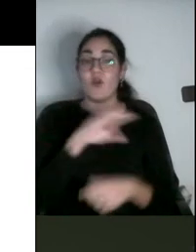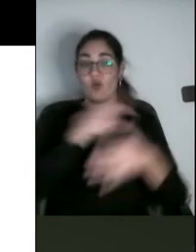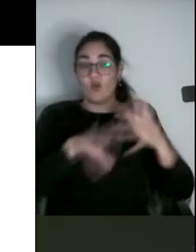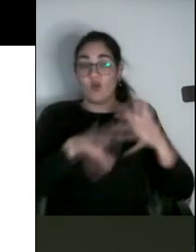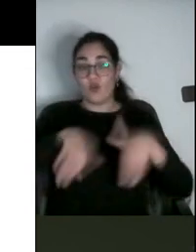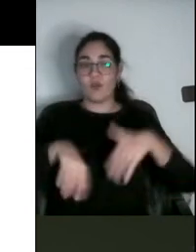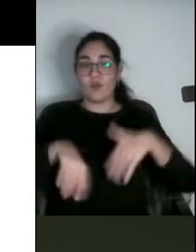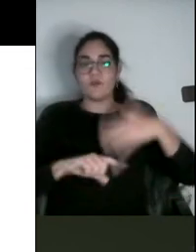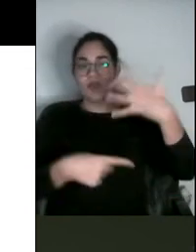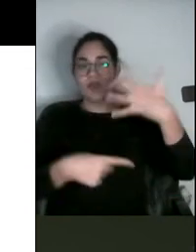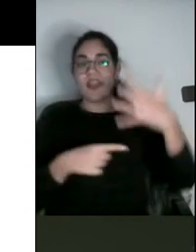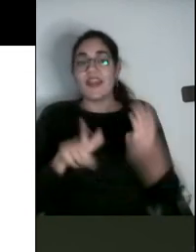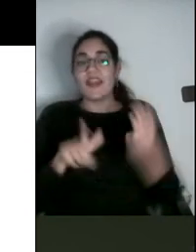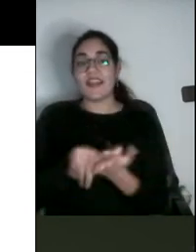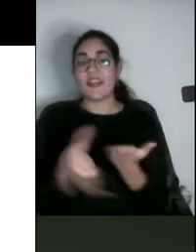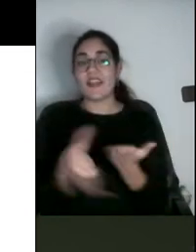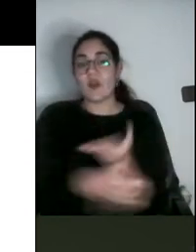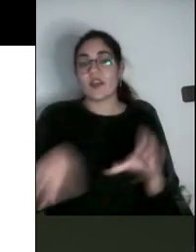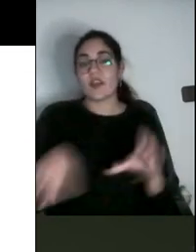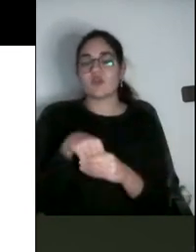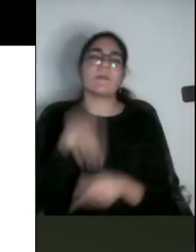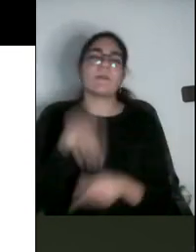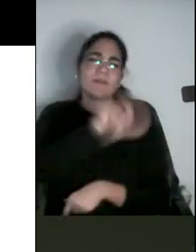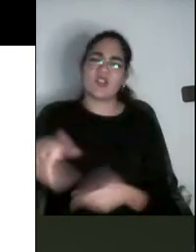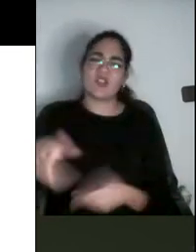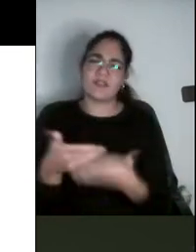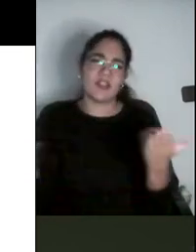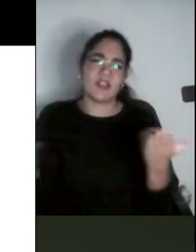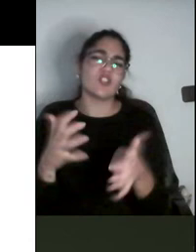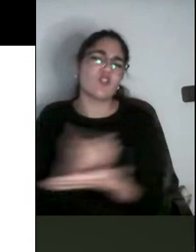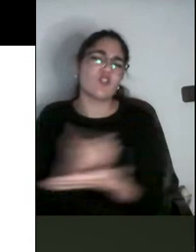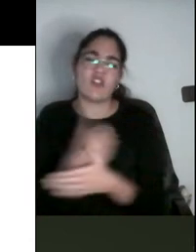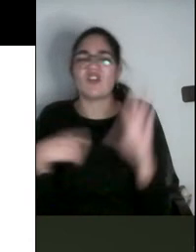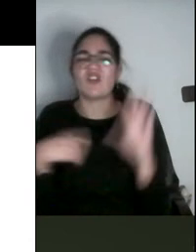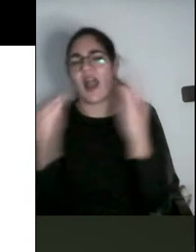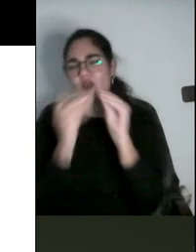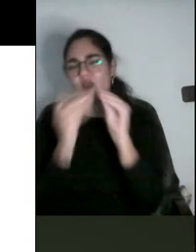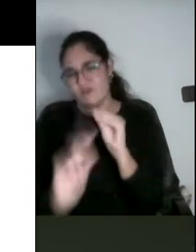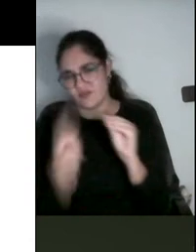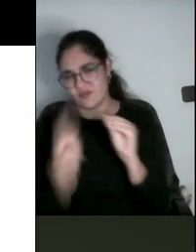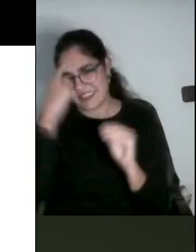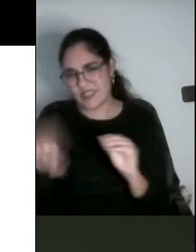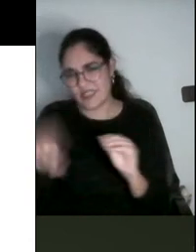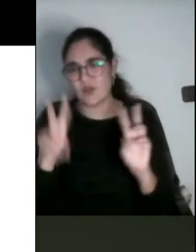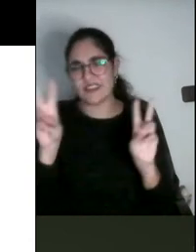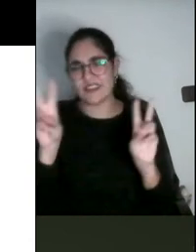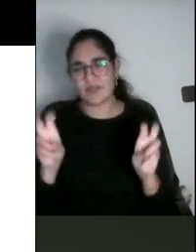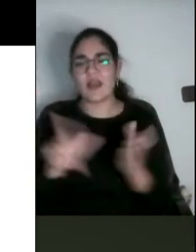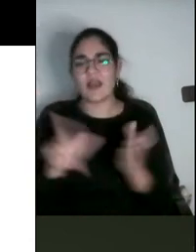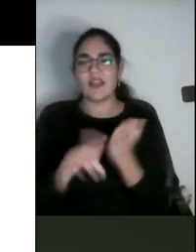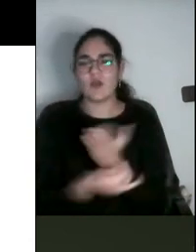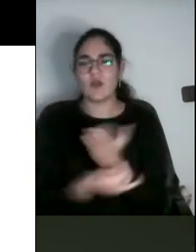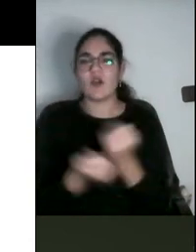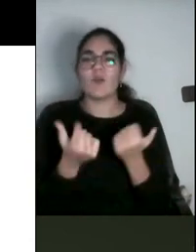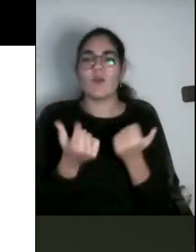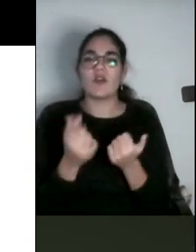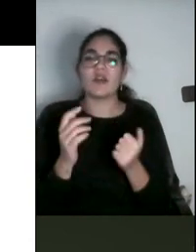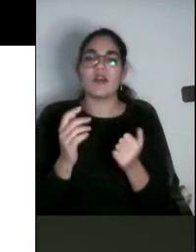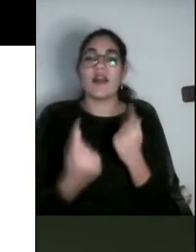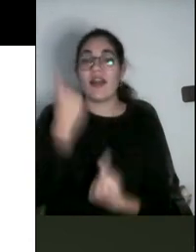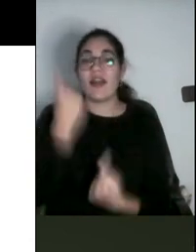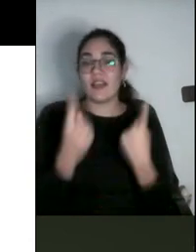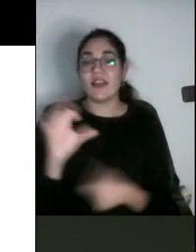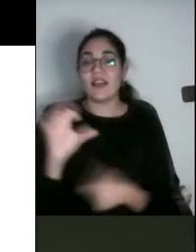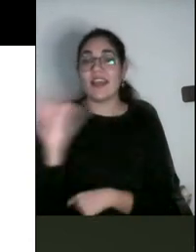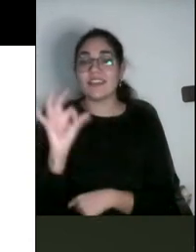no todo el mundo está de acuerdo en incluirlo. De hecho, me he permitido poner panel de expertos con una S solo, sin poner la